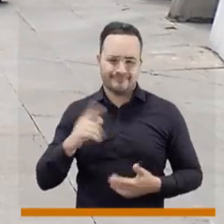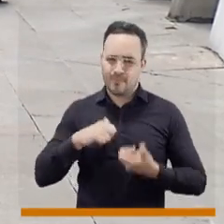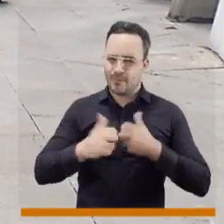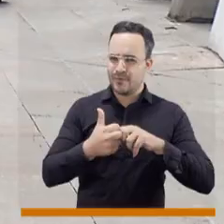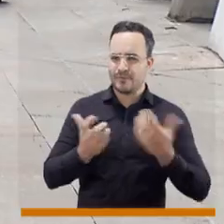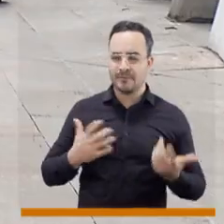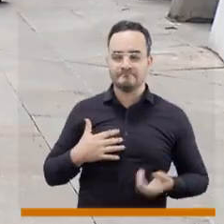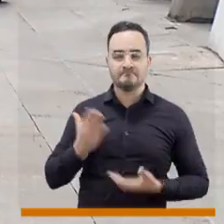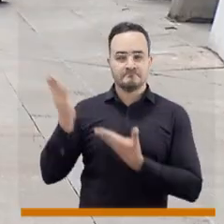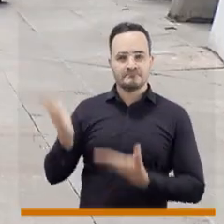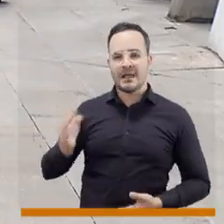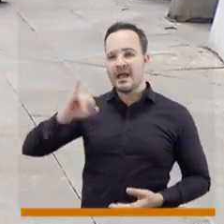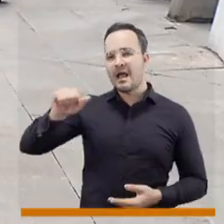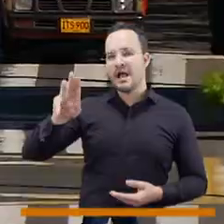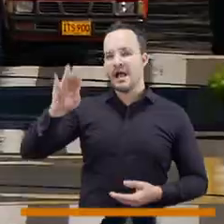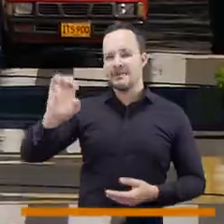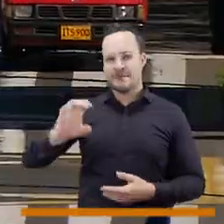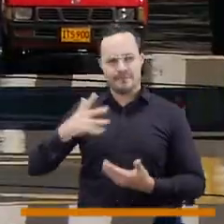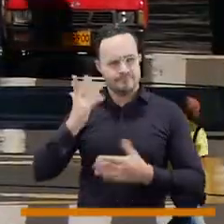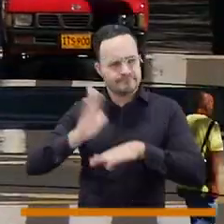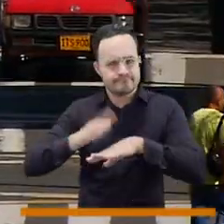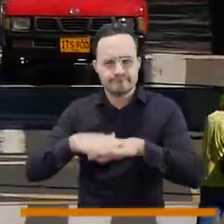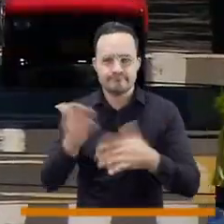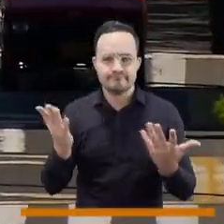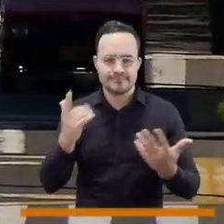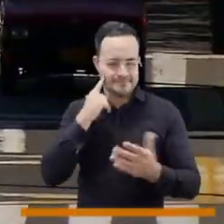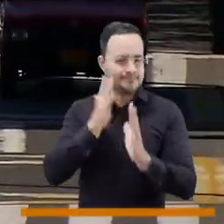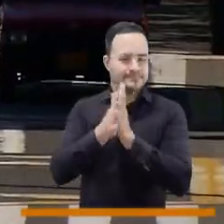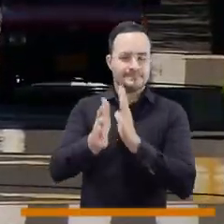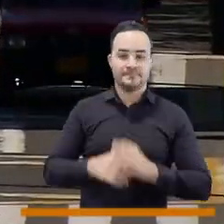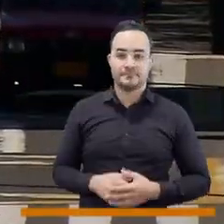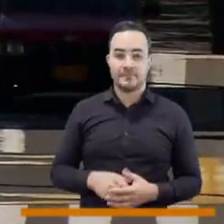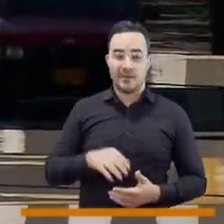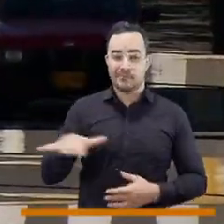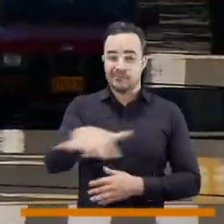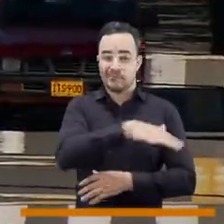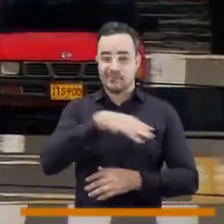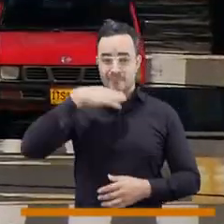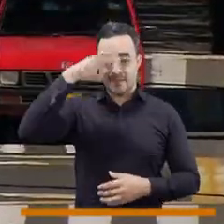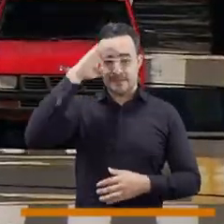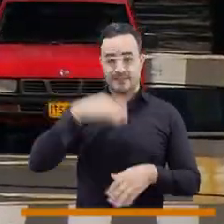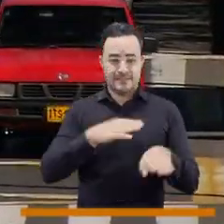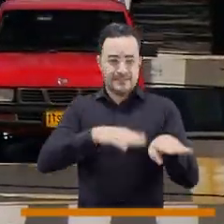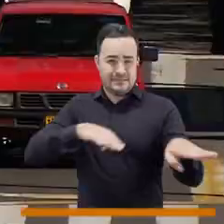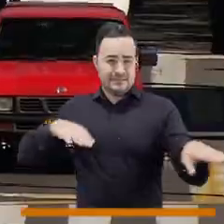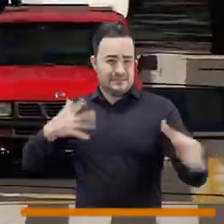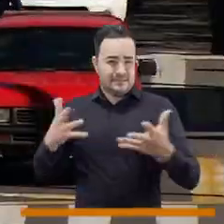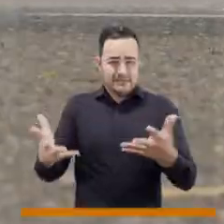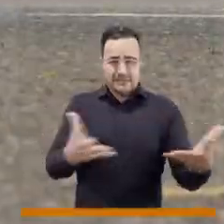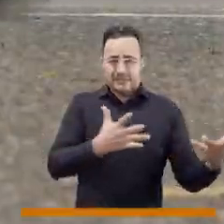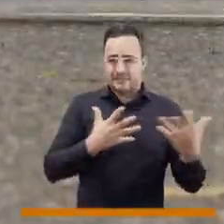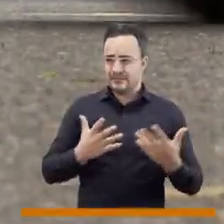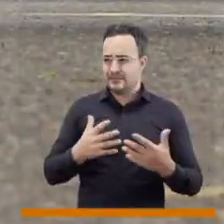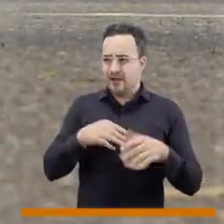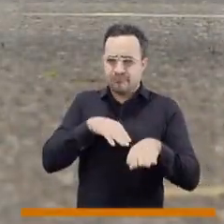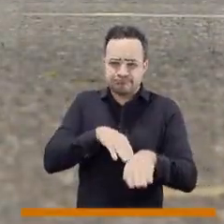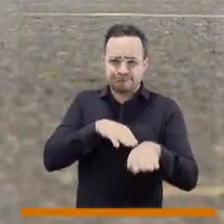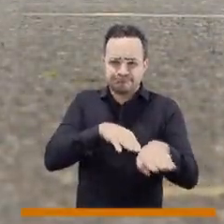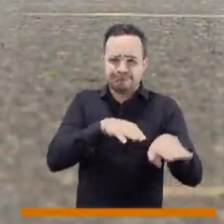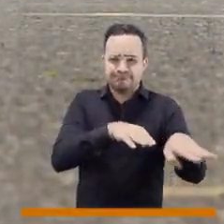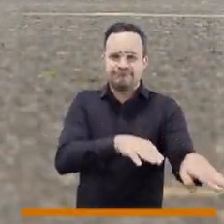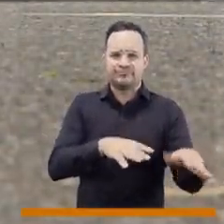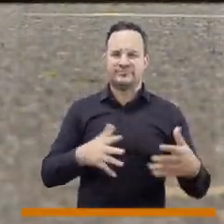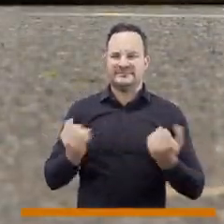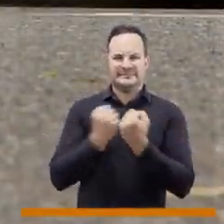Jaime Cuartas le puso la lupa. La congestión vehicular en Medellín no es solo por el incremento del parque